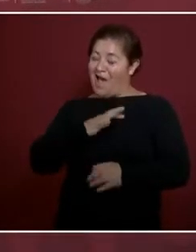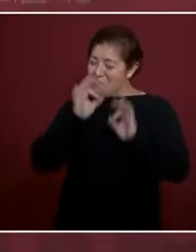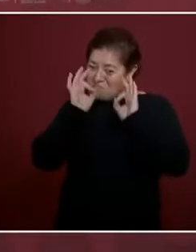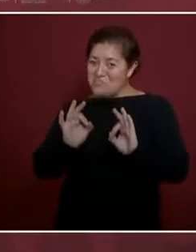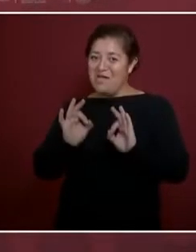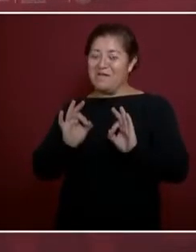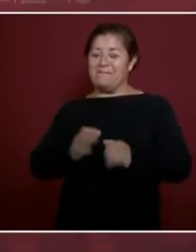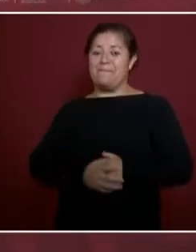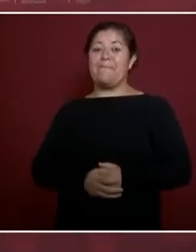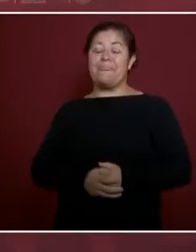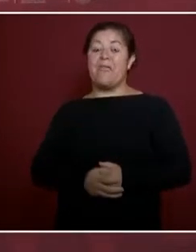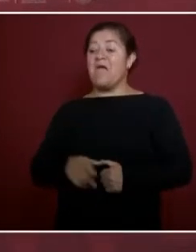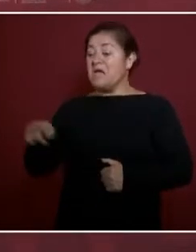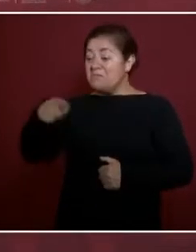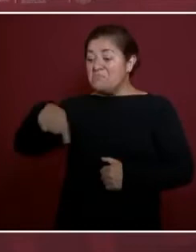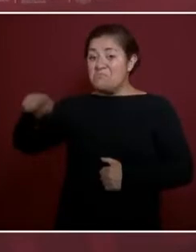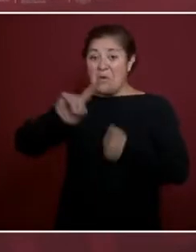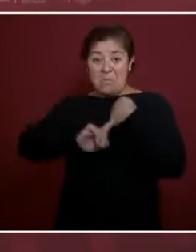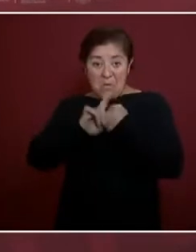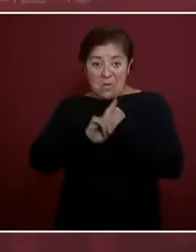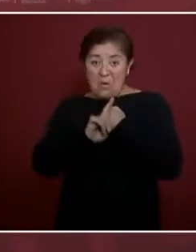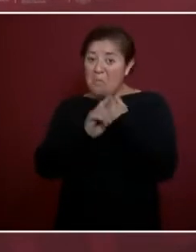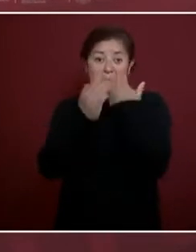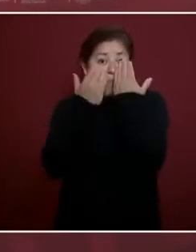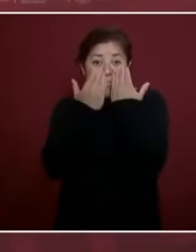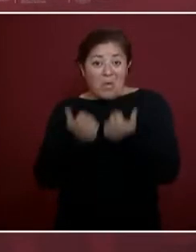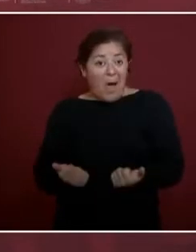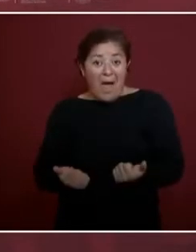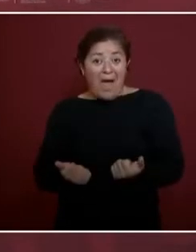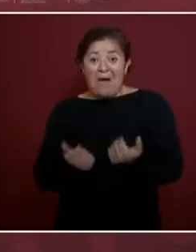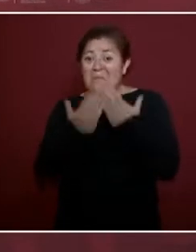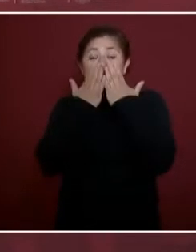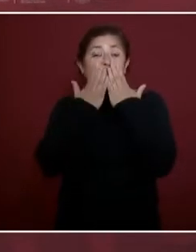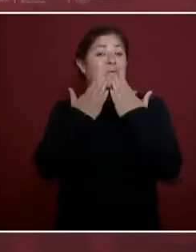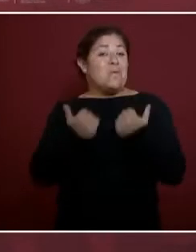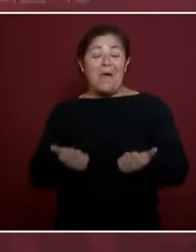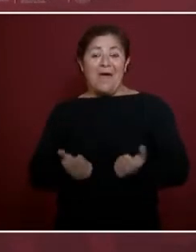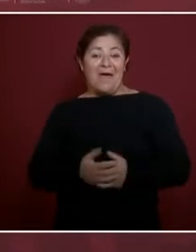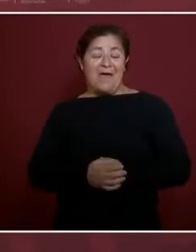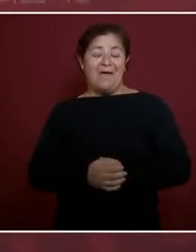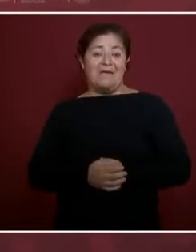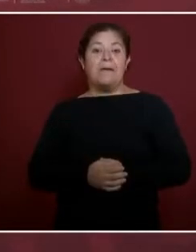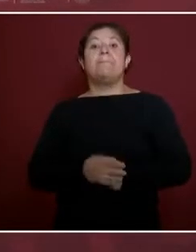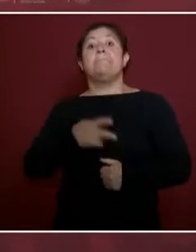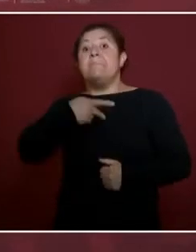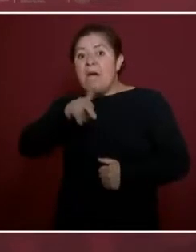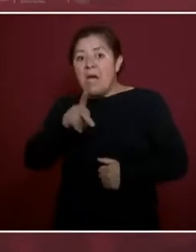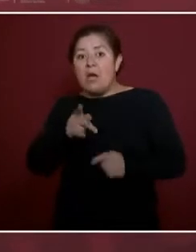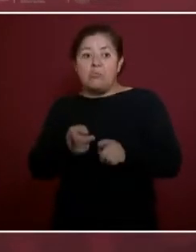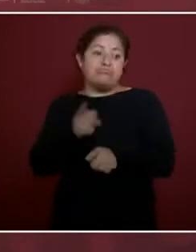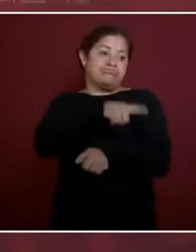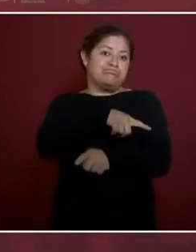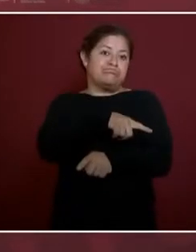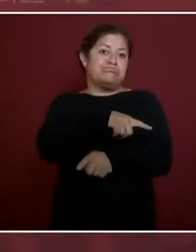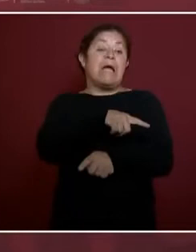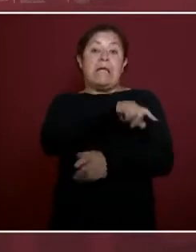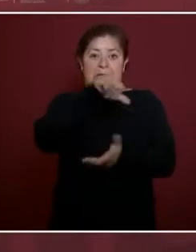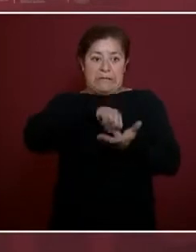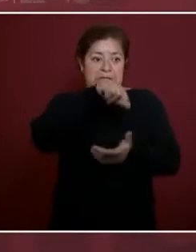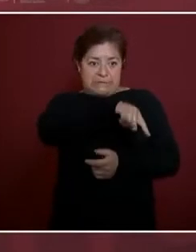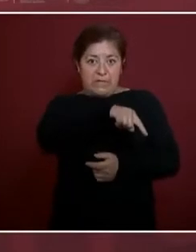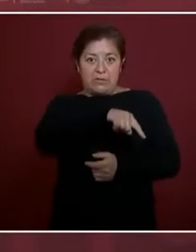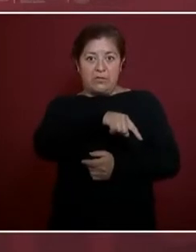No teníamos problemas en Milpalta, pero, por ejemplo, en la delegación Cuauhtémoc, en el centro,